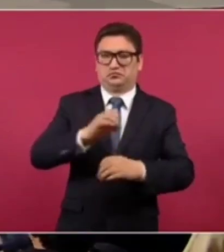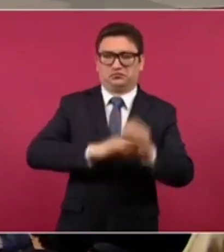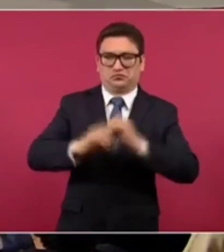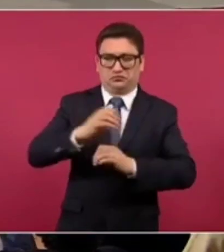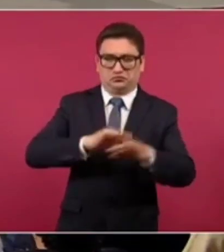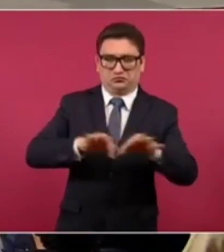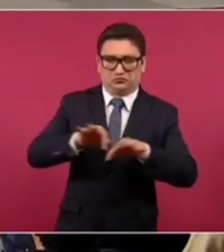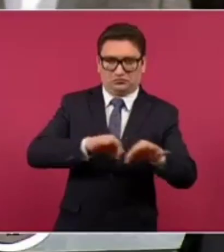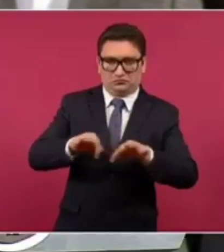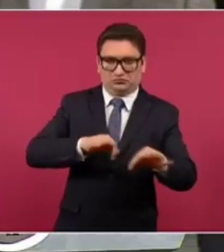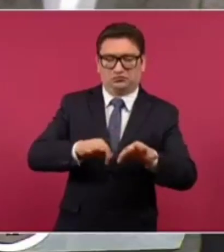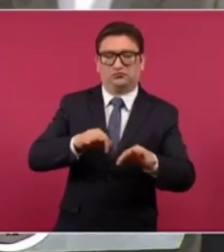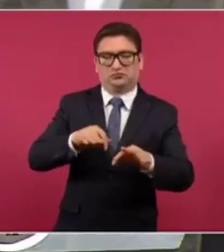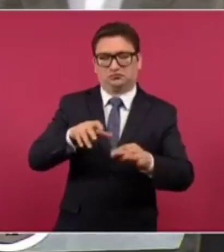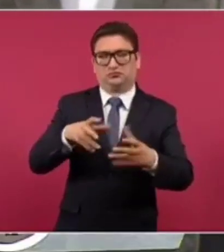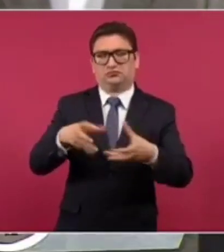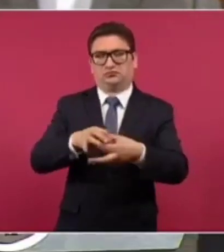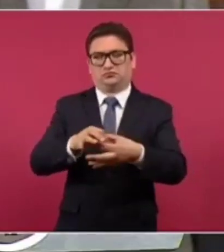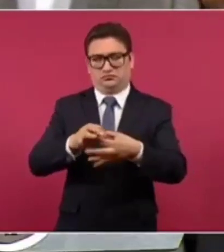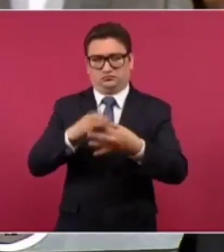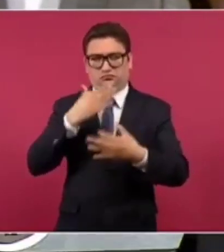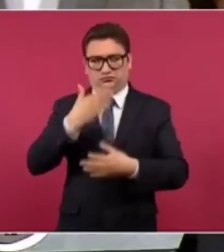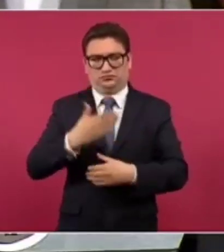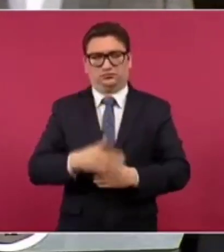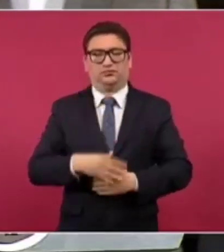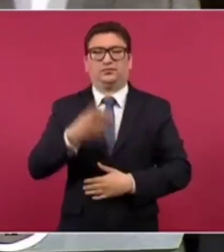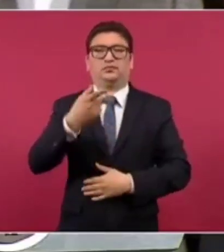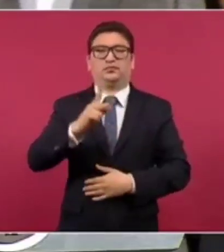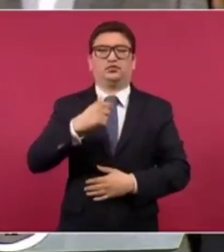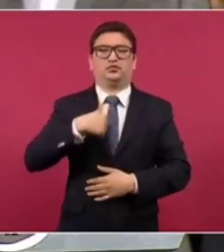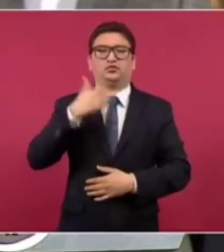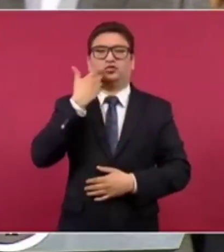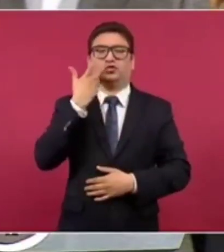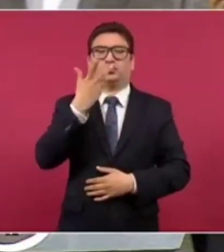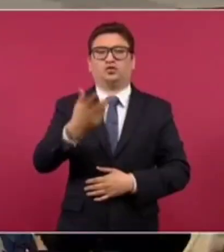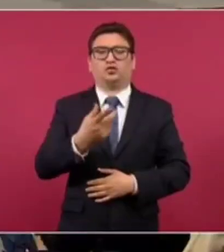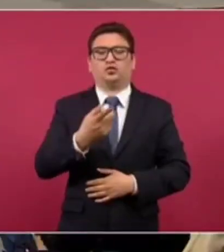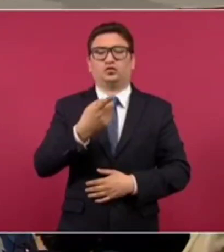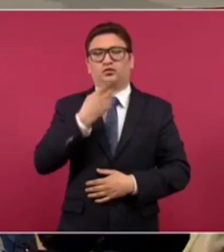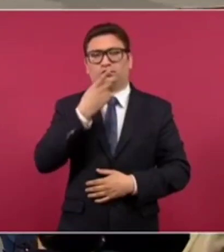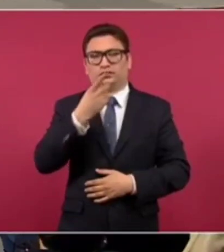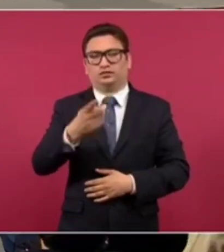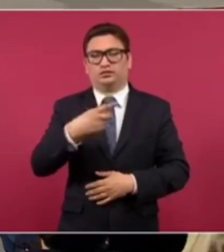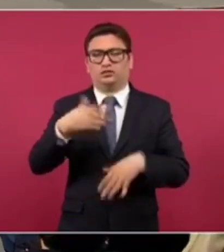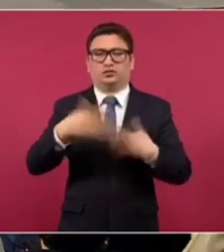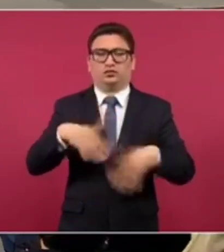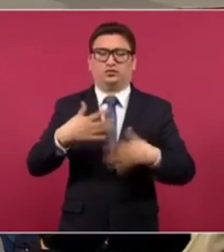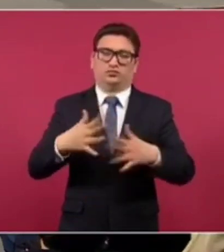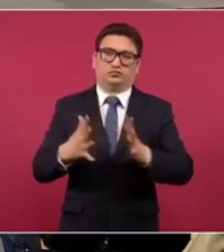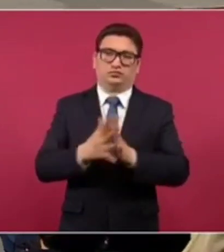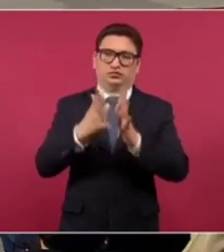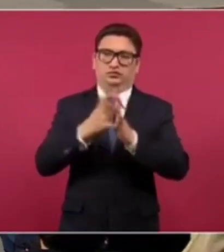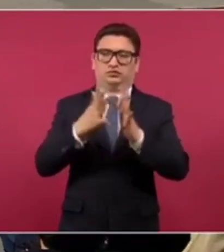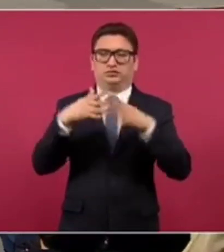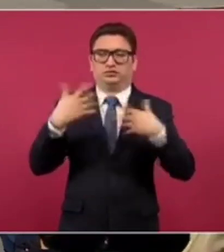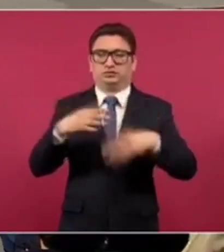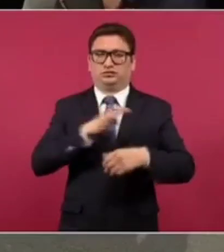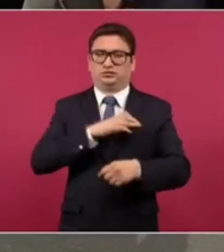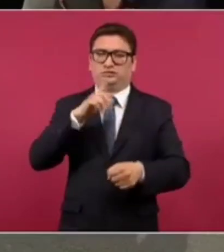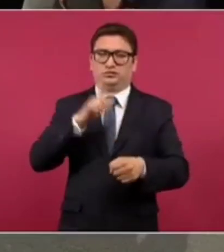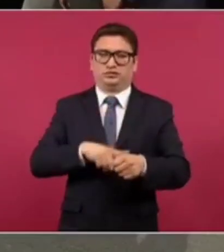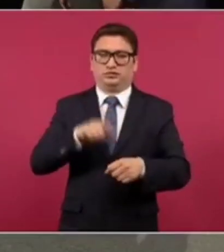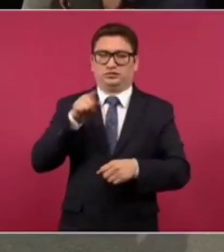pero yo quiero destacar la participación muy especial